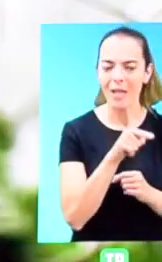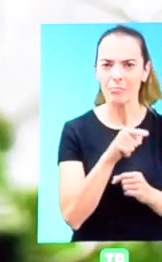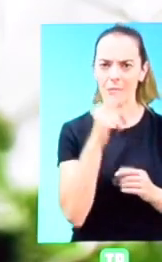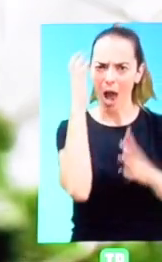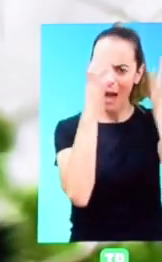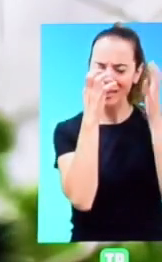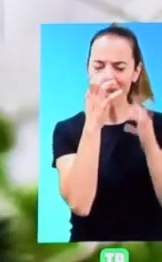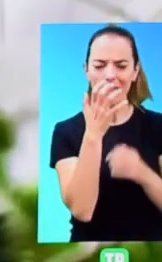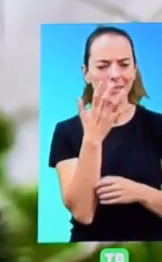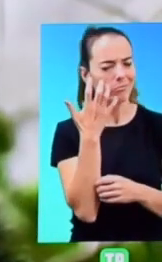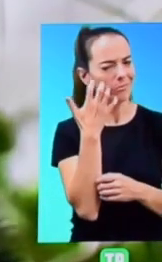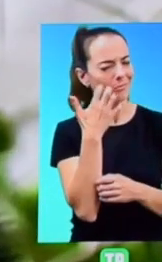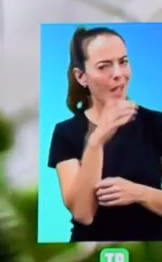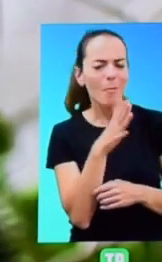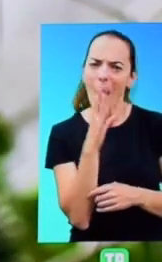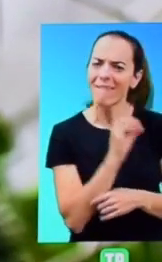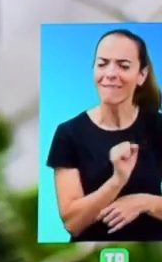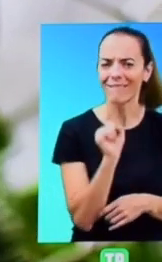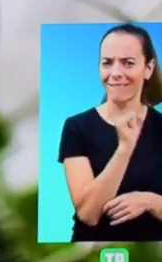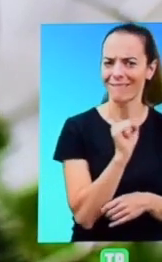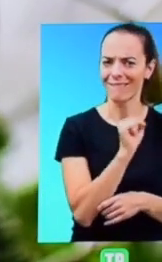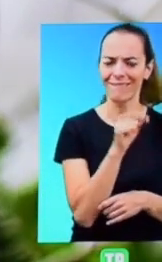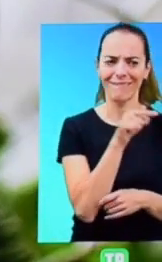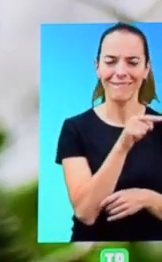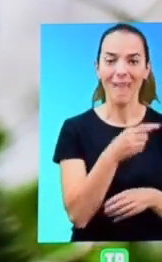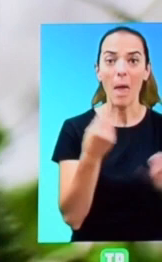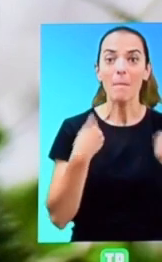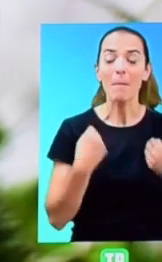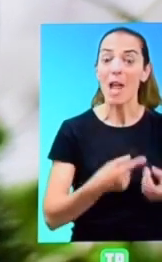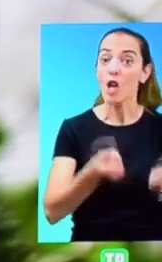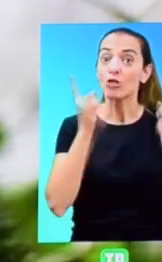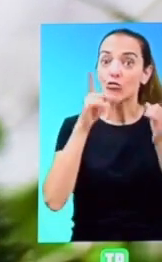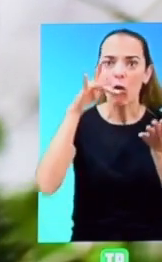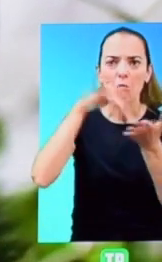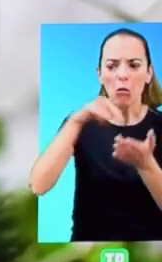extrañas y reducidas a una única cadena montañosa.